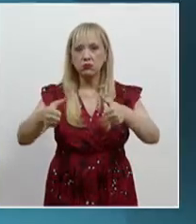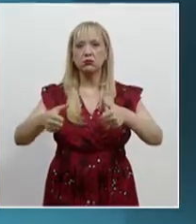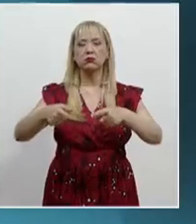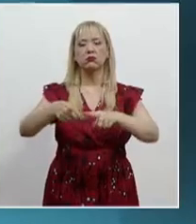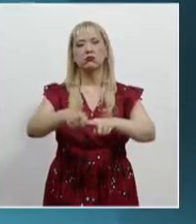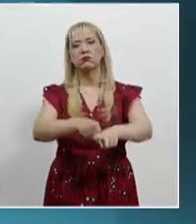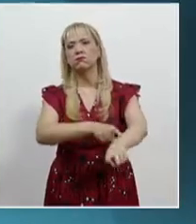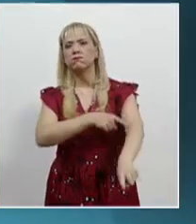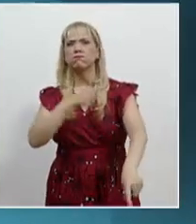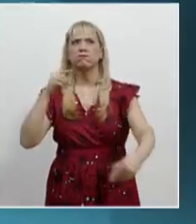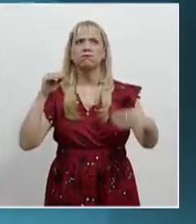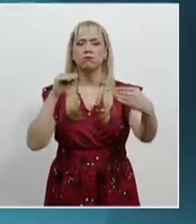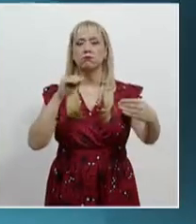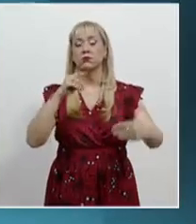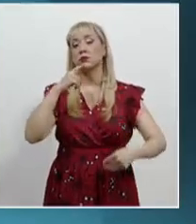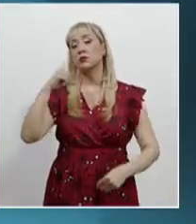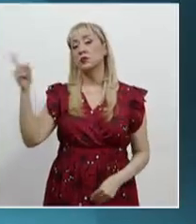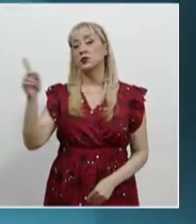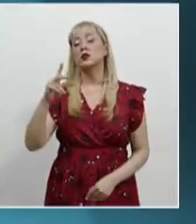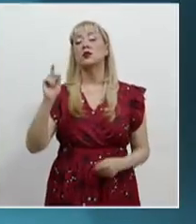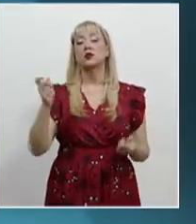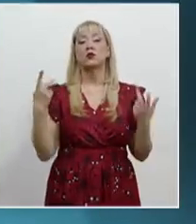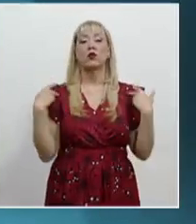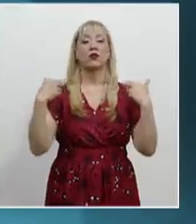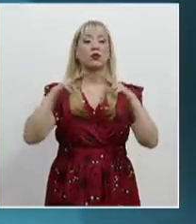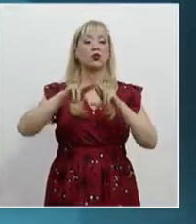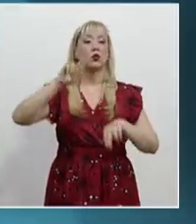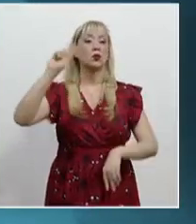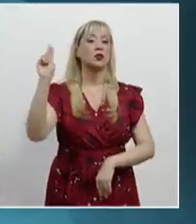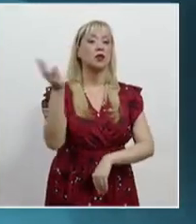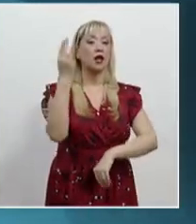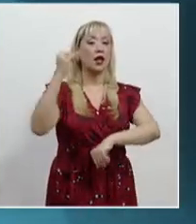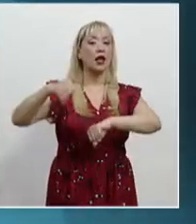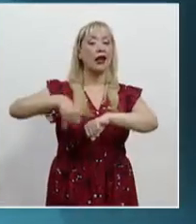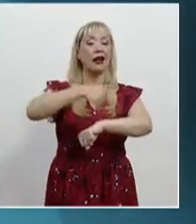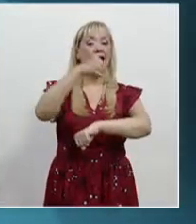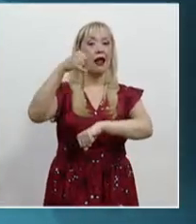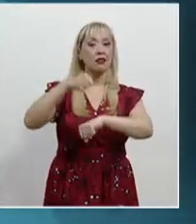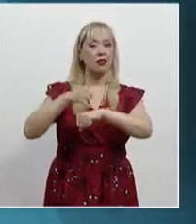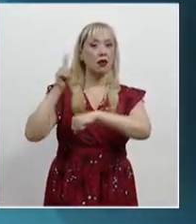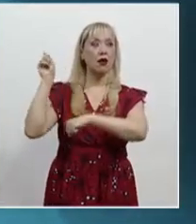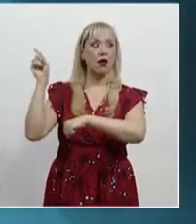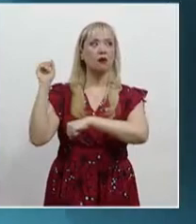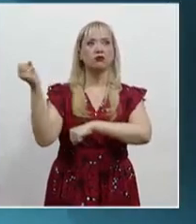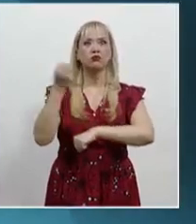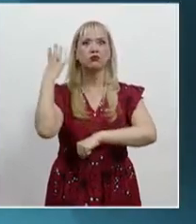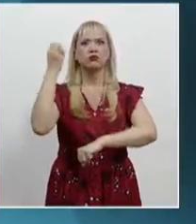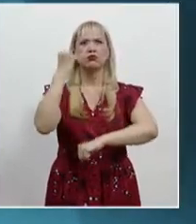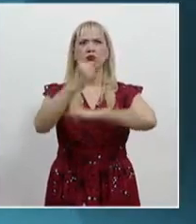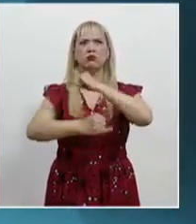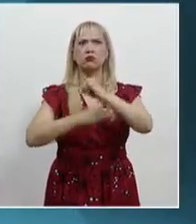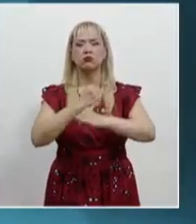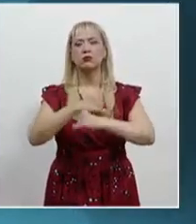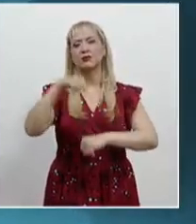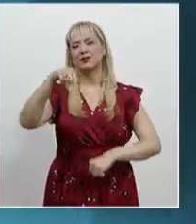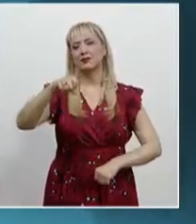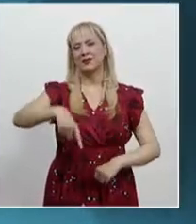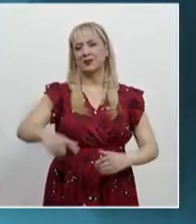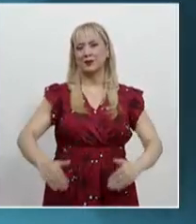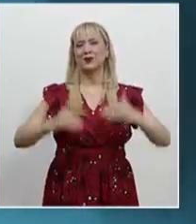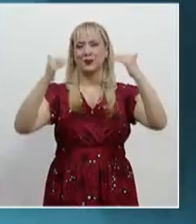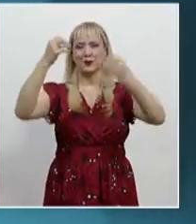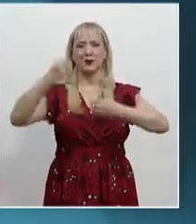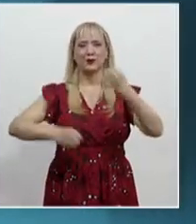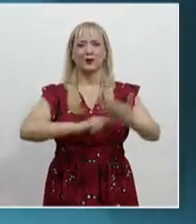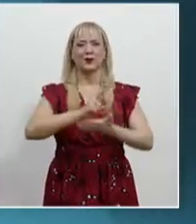Conor O'Mahony de la Universidad de Cork, Irlanda, quien participó en la conferencia internacional sobre este tema que organizó la